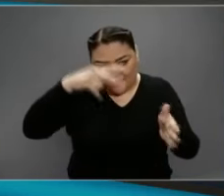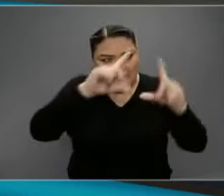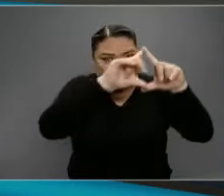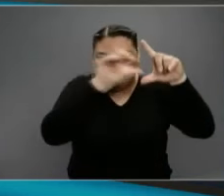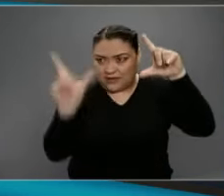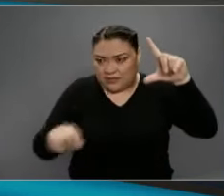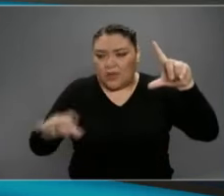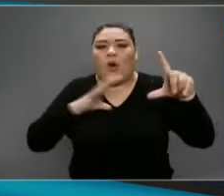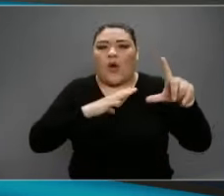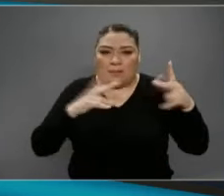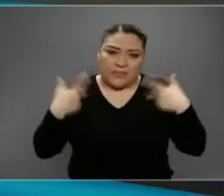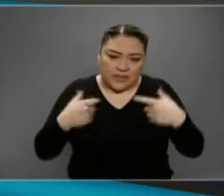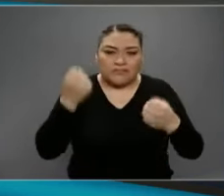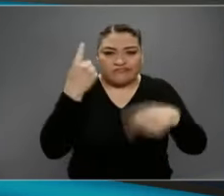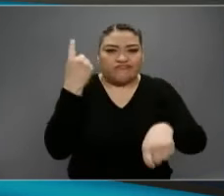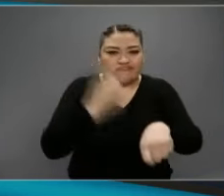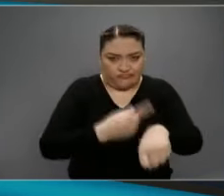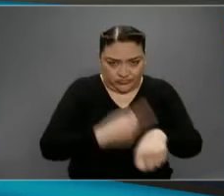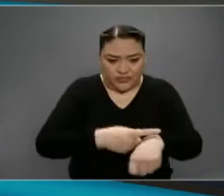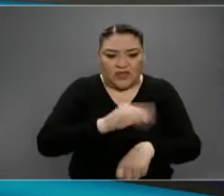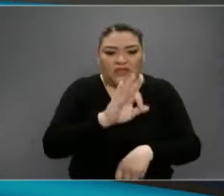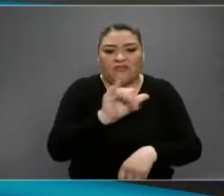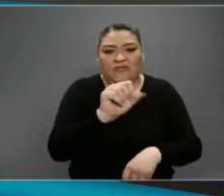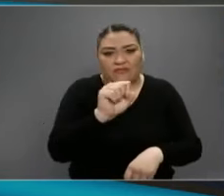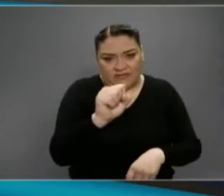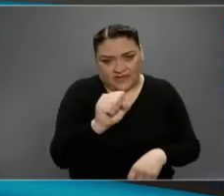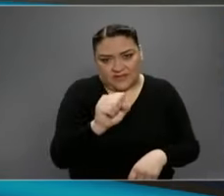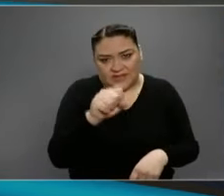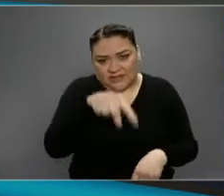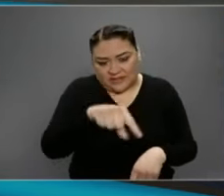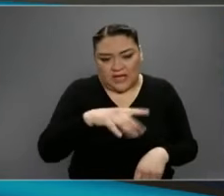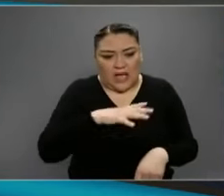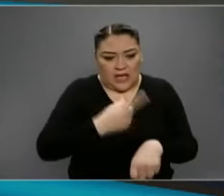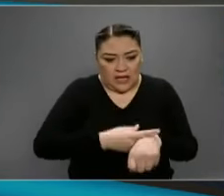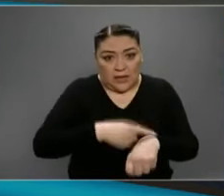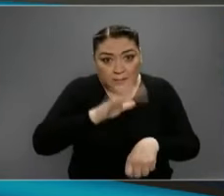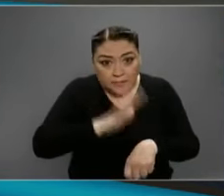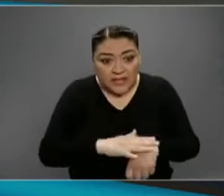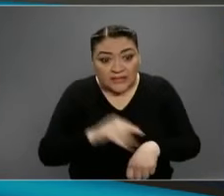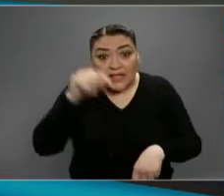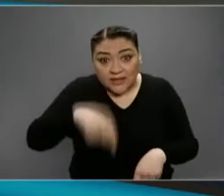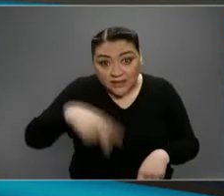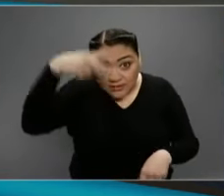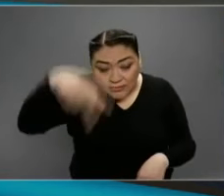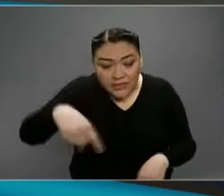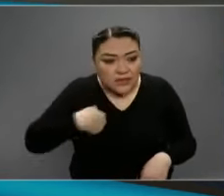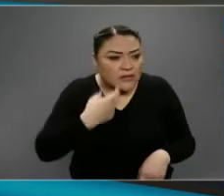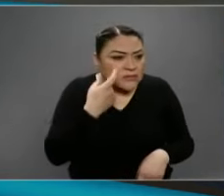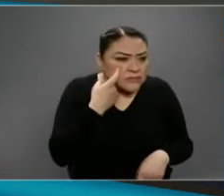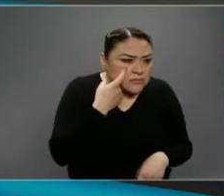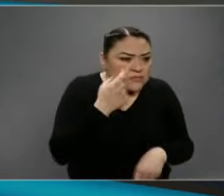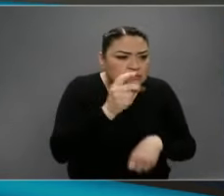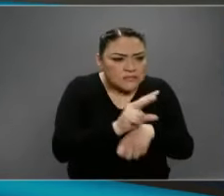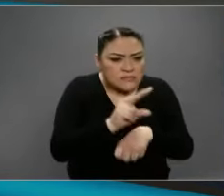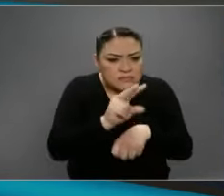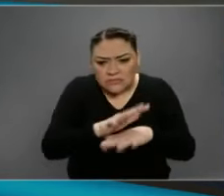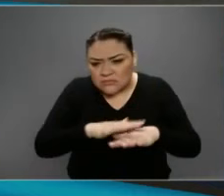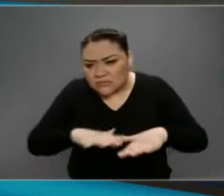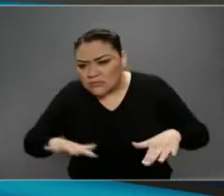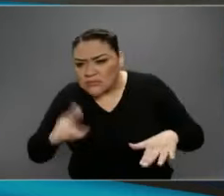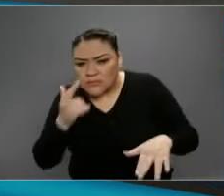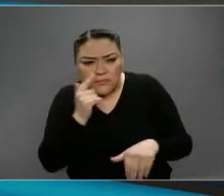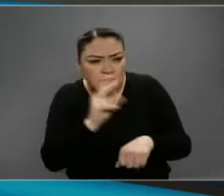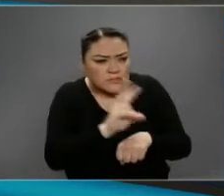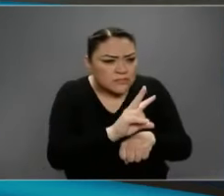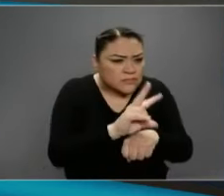todo el territorio, ya no es necesario más que tener un muestreo para